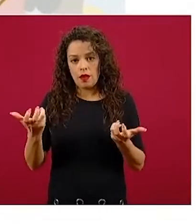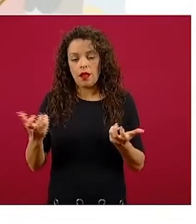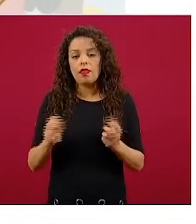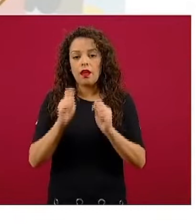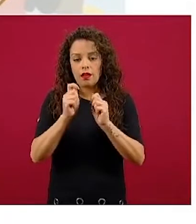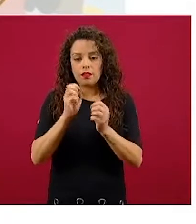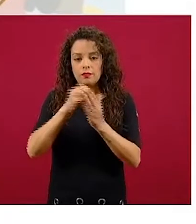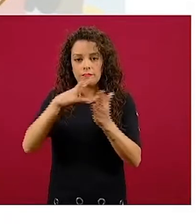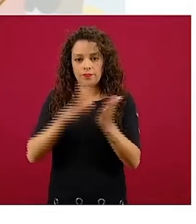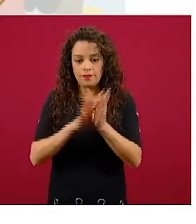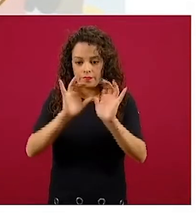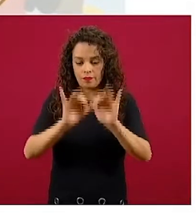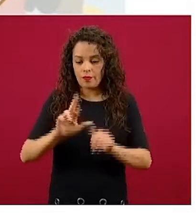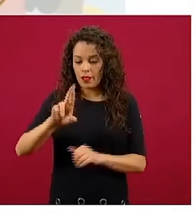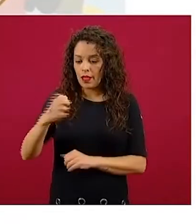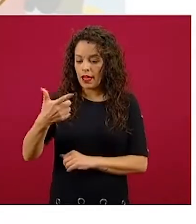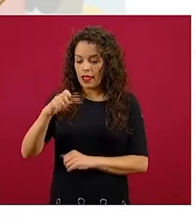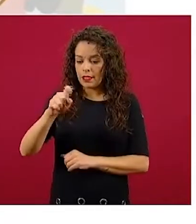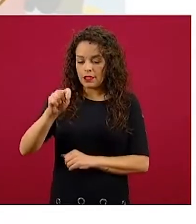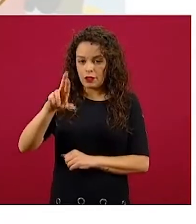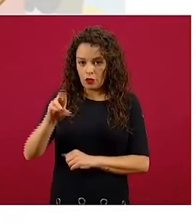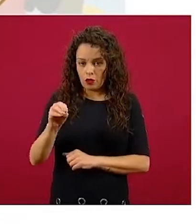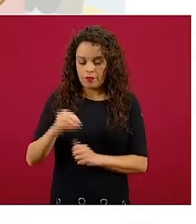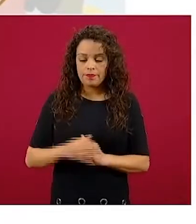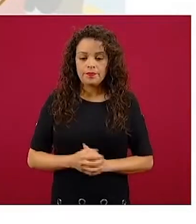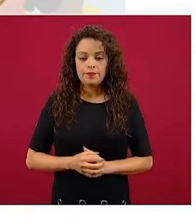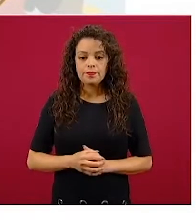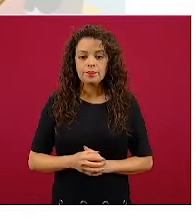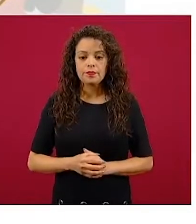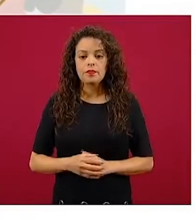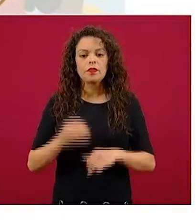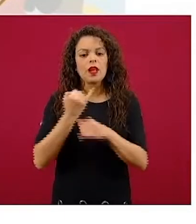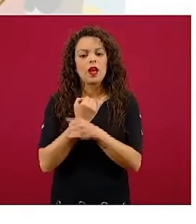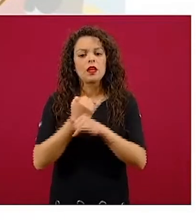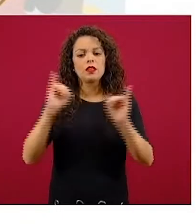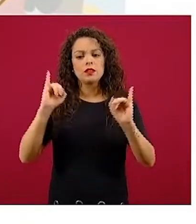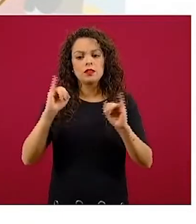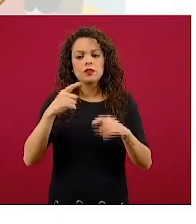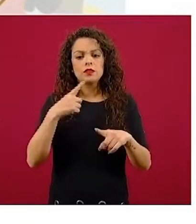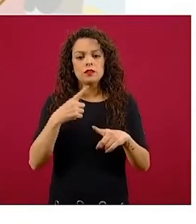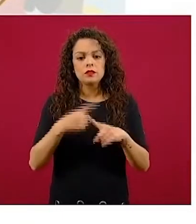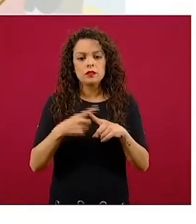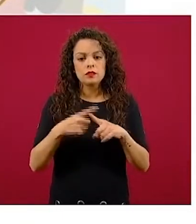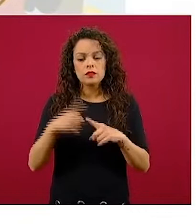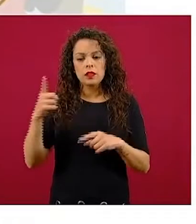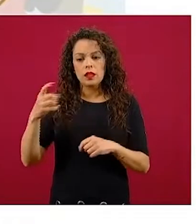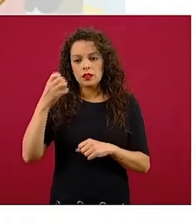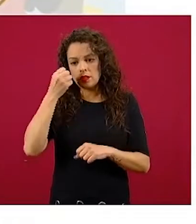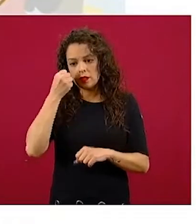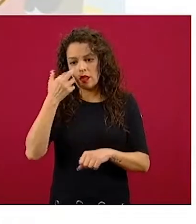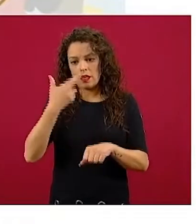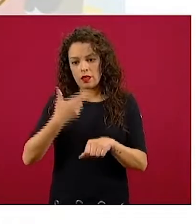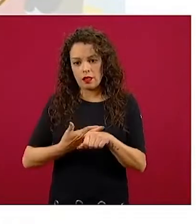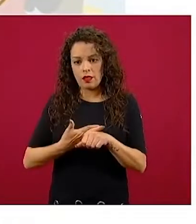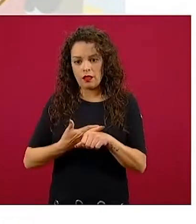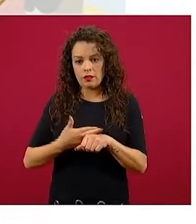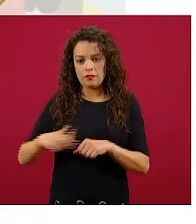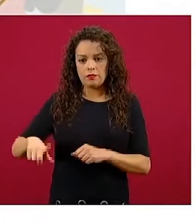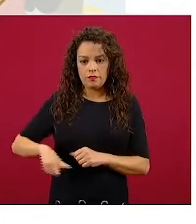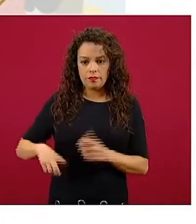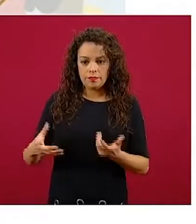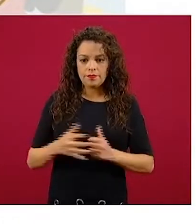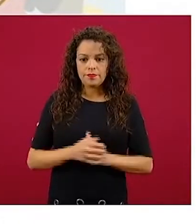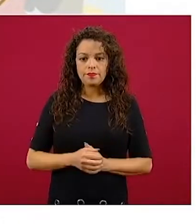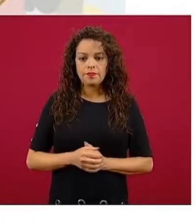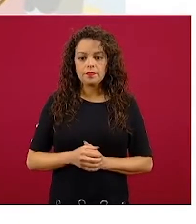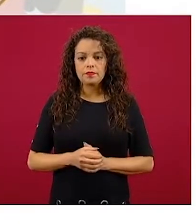Entonces, vamos a hablar, van a inaugurar los secretarios y secretarias de Estado. Vamos